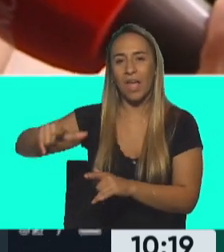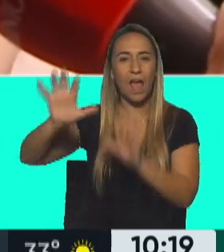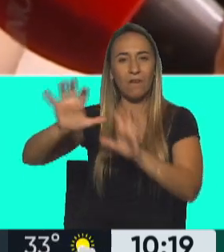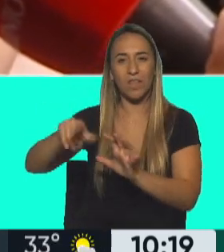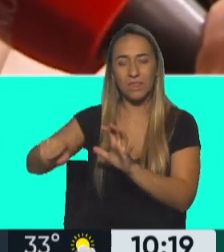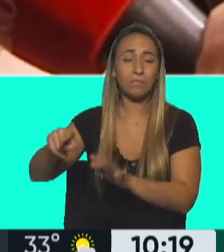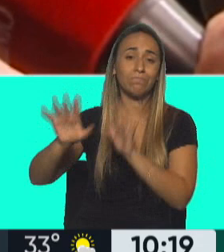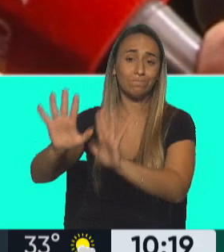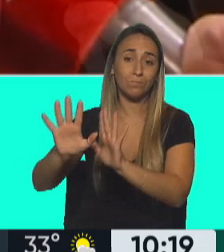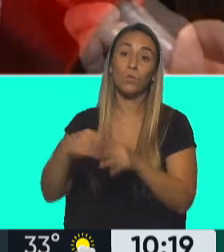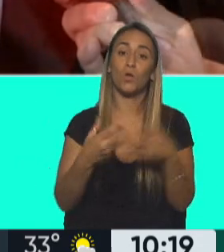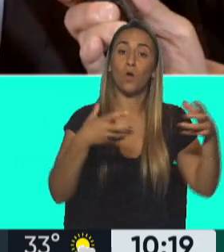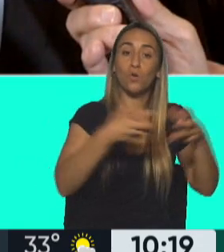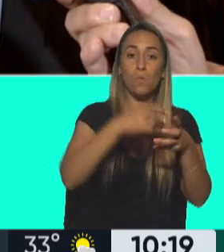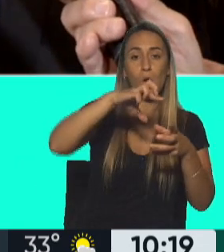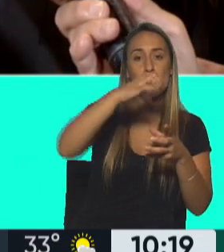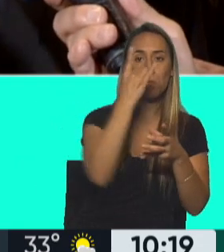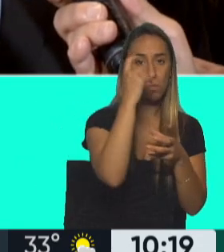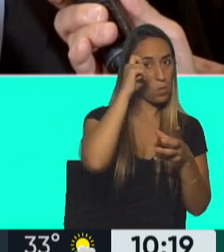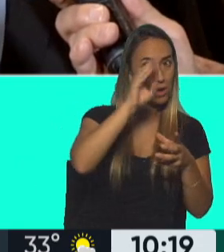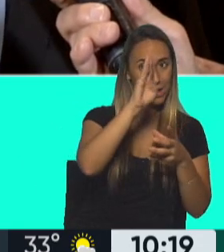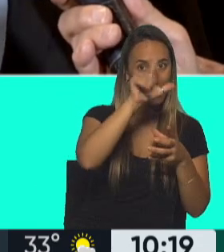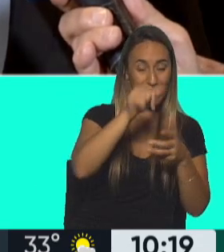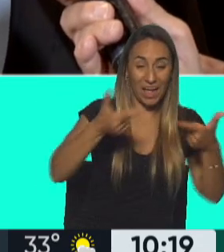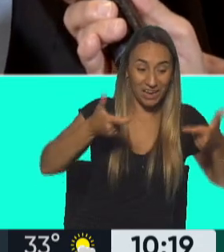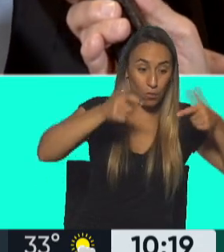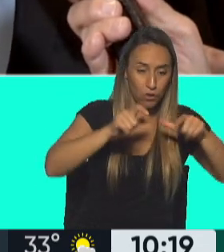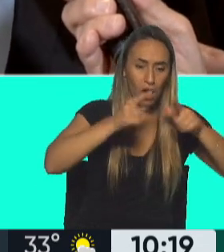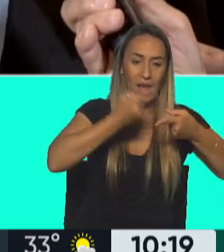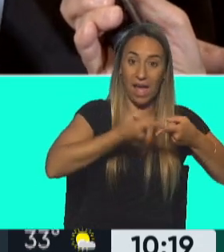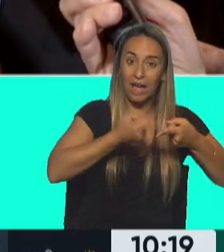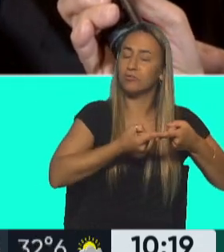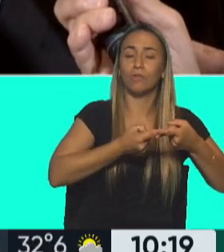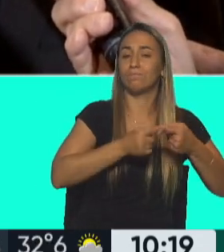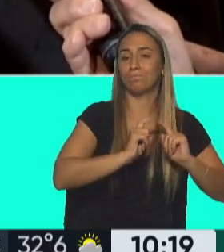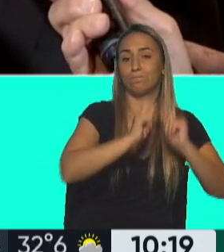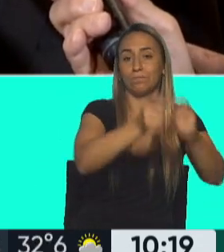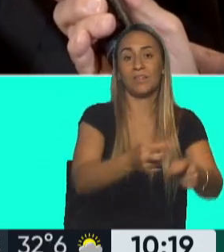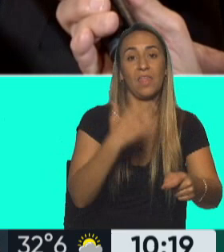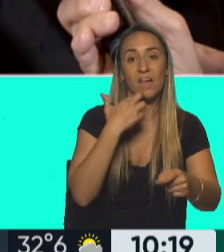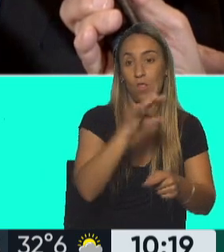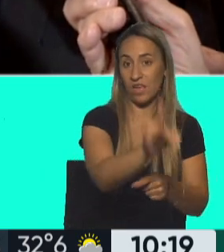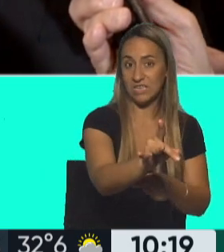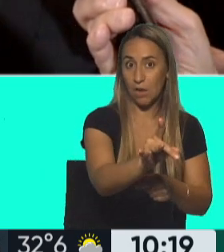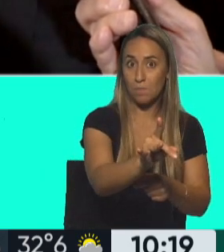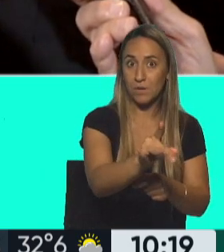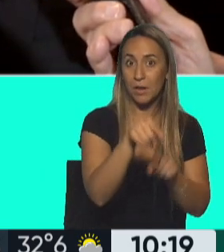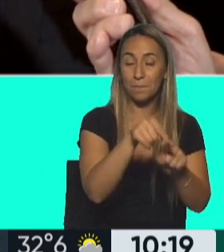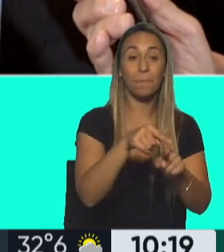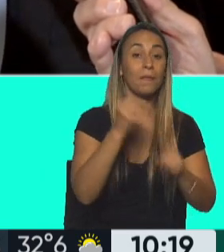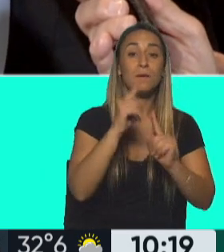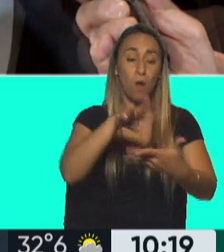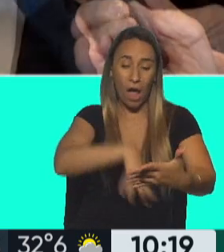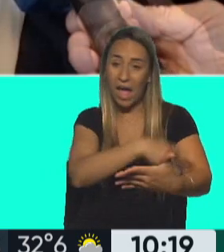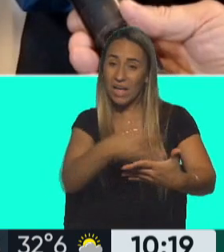grupo de Puebla se posterga para el lunes 19 de diciembre. Bien, el 19 de diciembre nuevamente todo como estaba previsto, la agenda tal